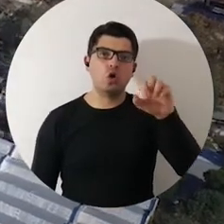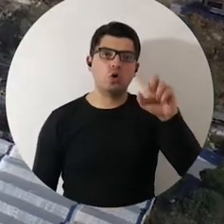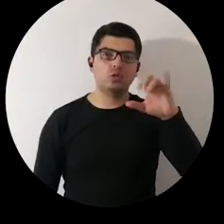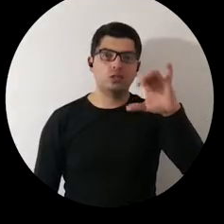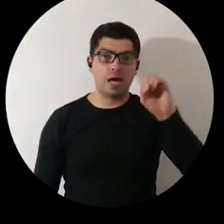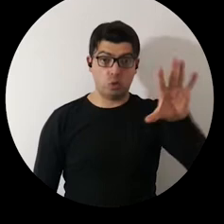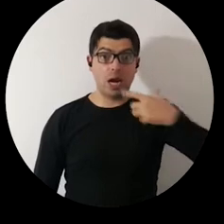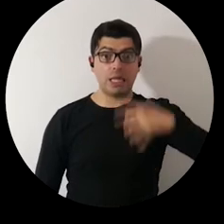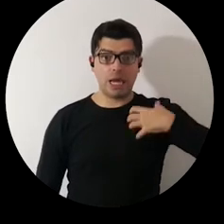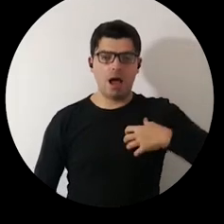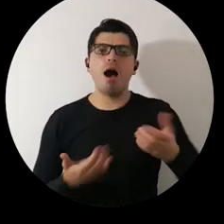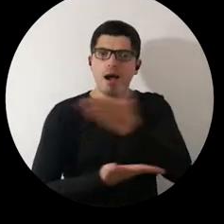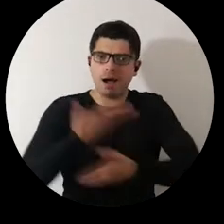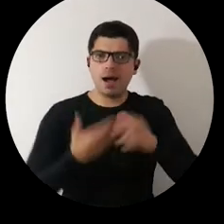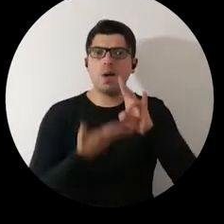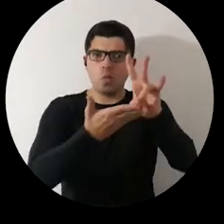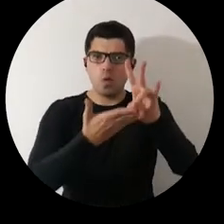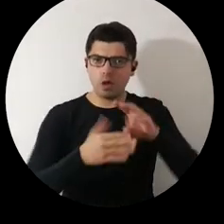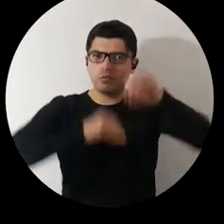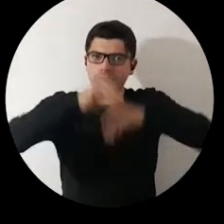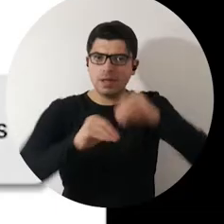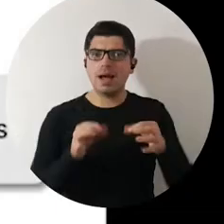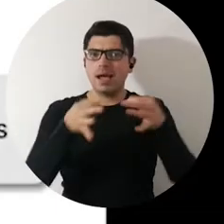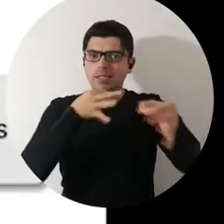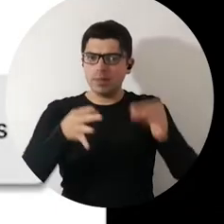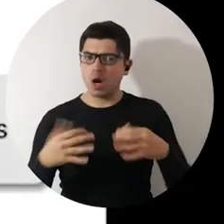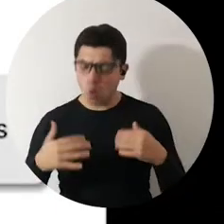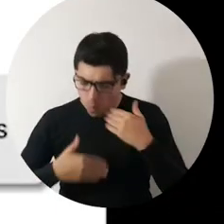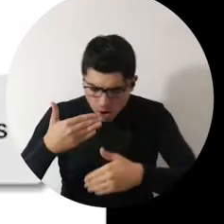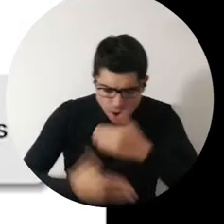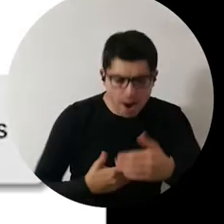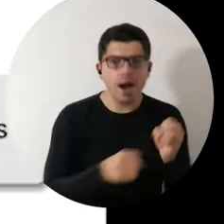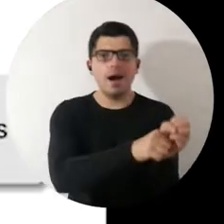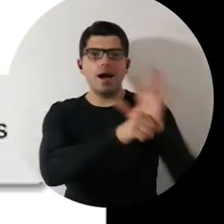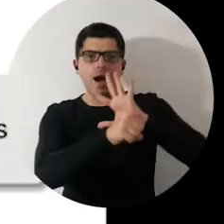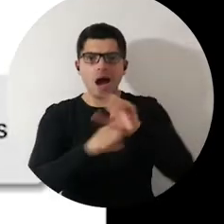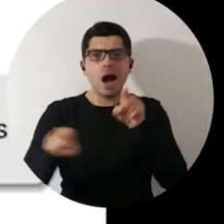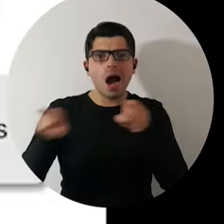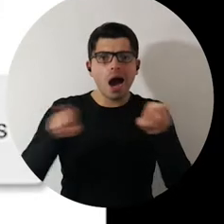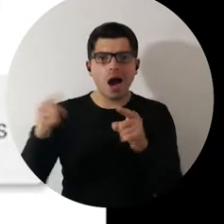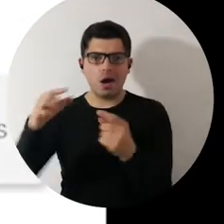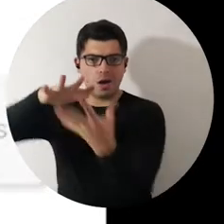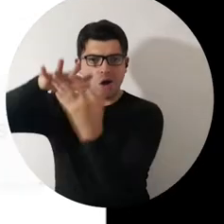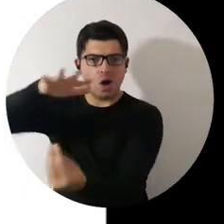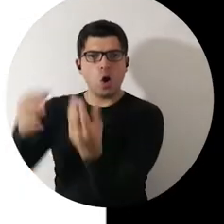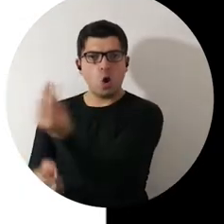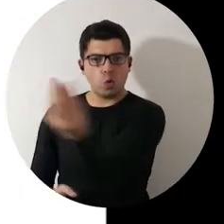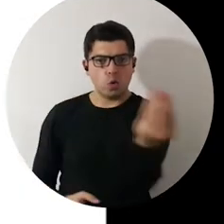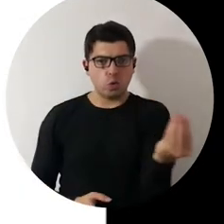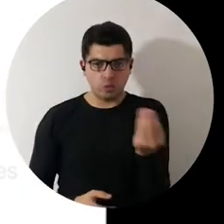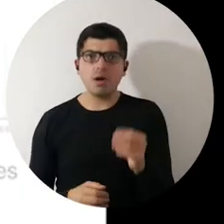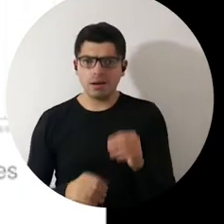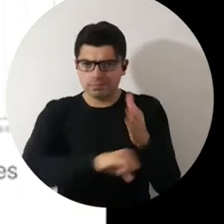compartieron un modelo que desarrollaron para explicar el comportamiento epidemiológico del coronavirus en ciertas poblaciones y